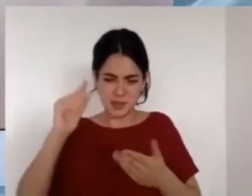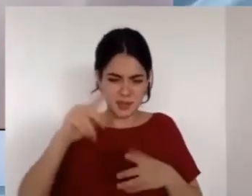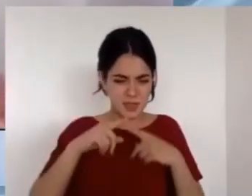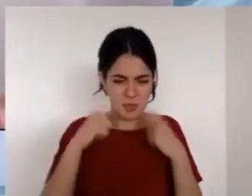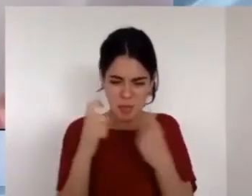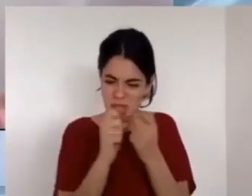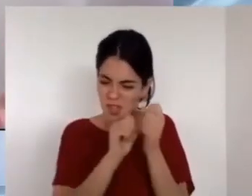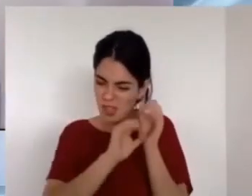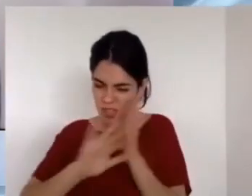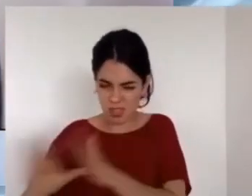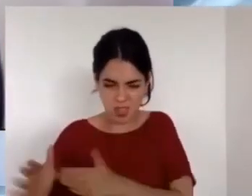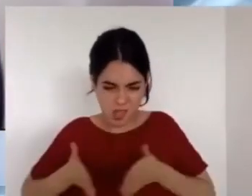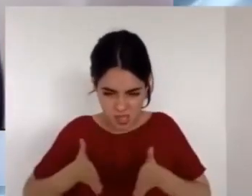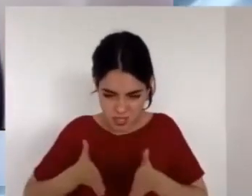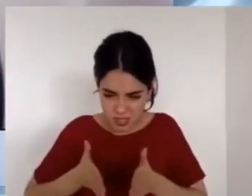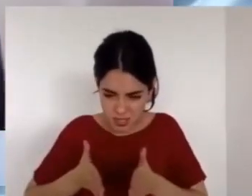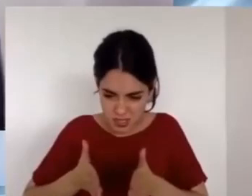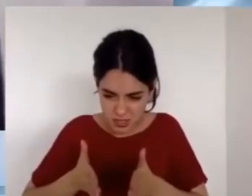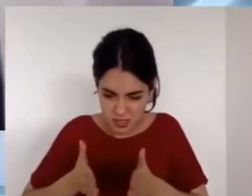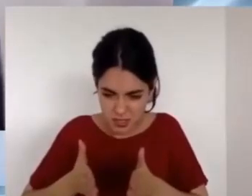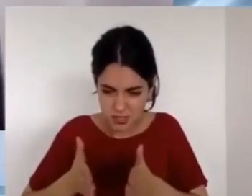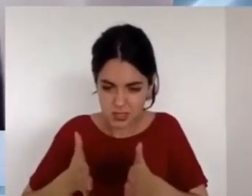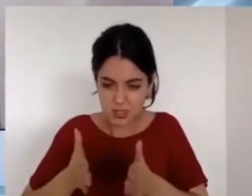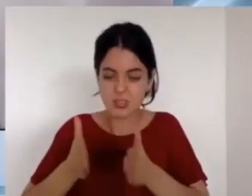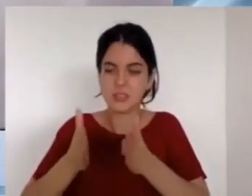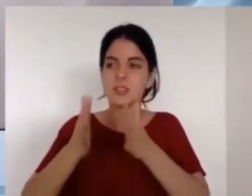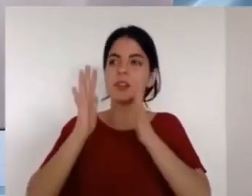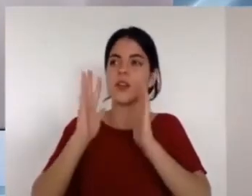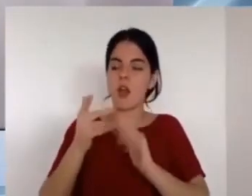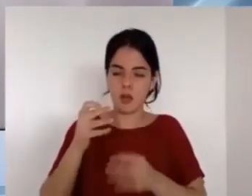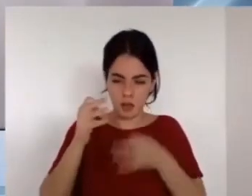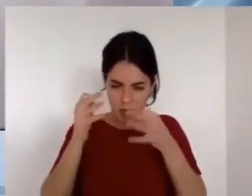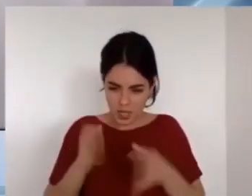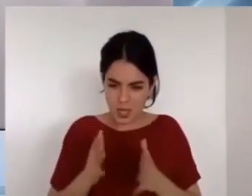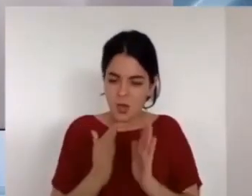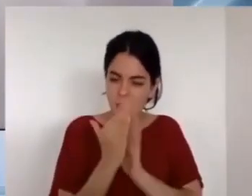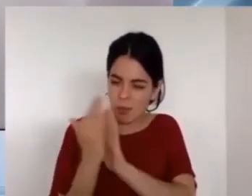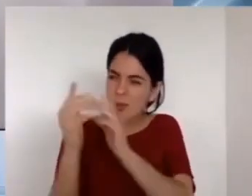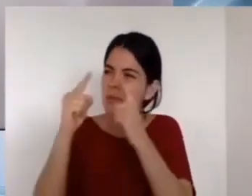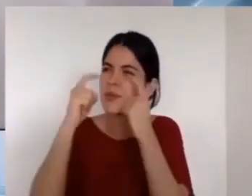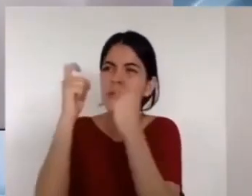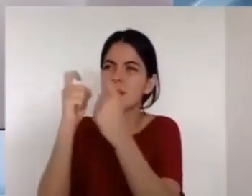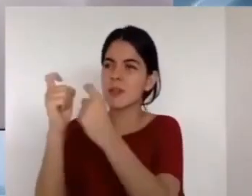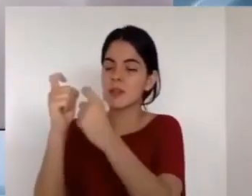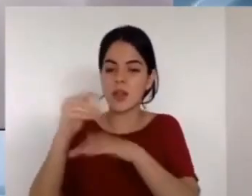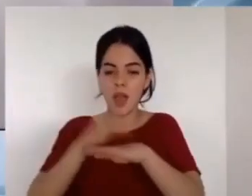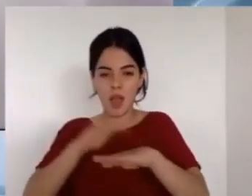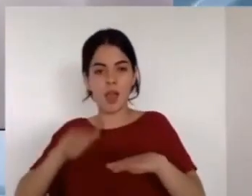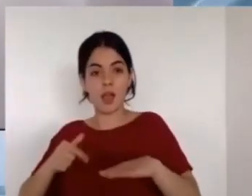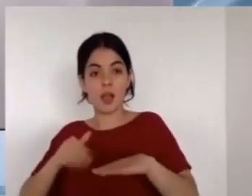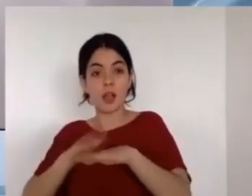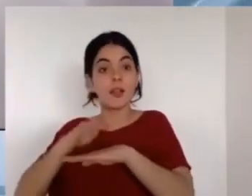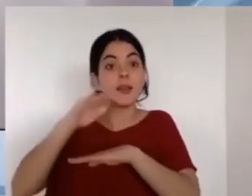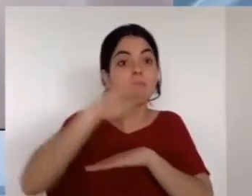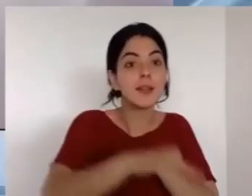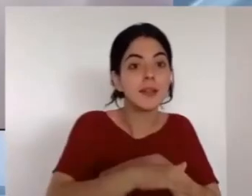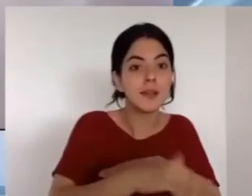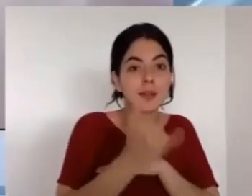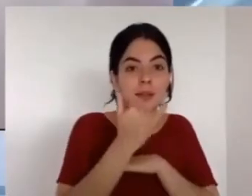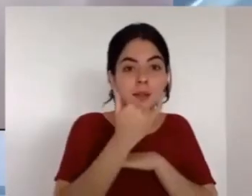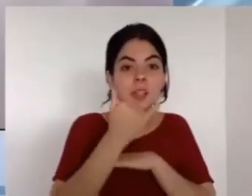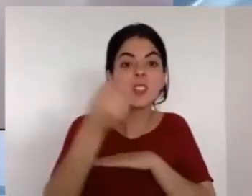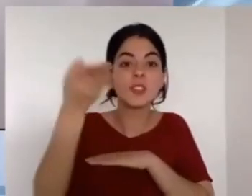Y número tres, sanará su tierra. Es decir, quitará la peste, la